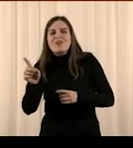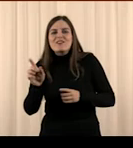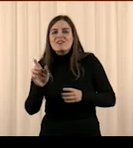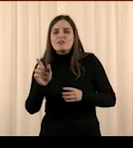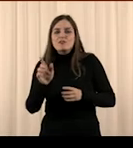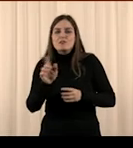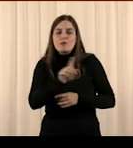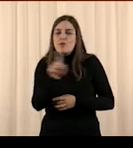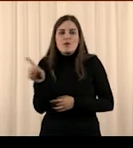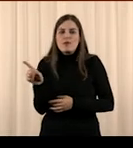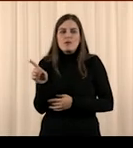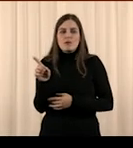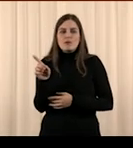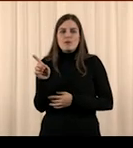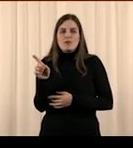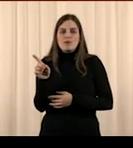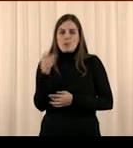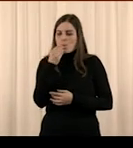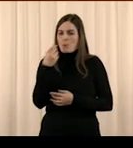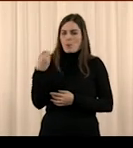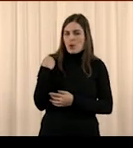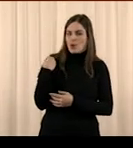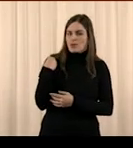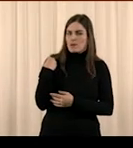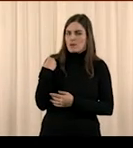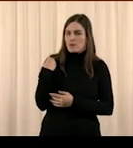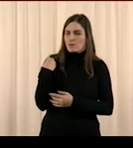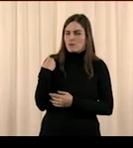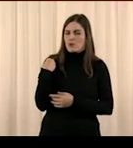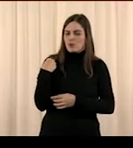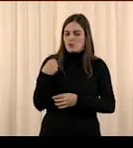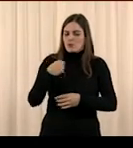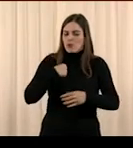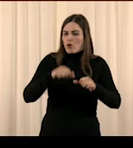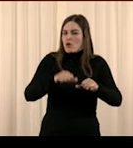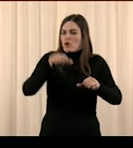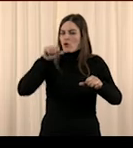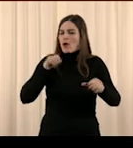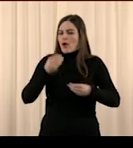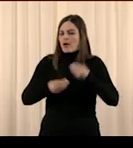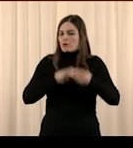¿Si no he hecho lo que tengo que hacer?